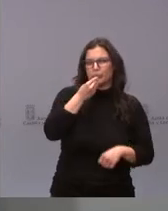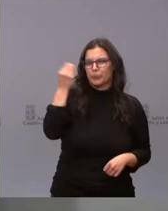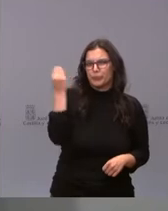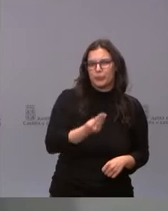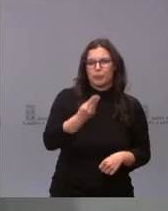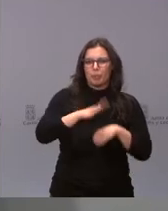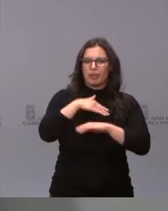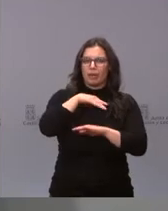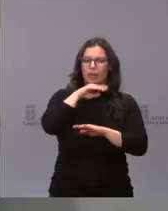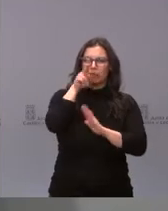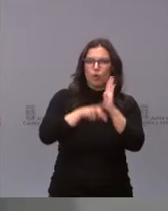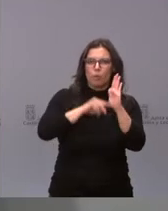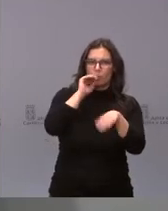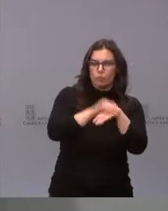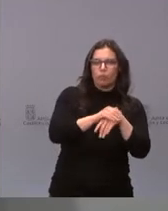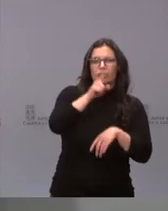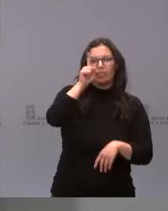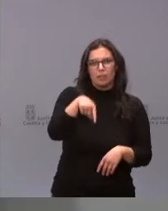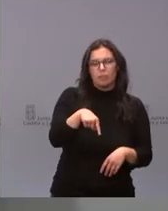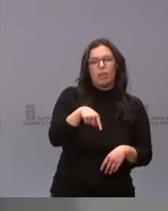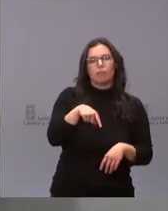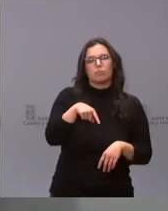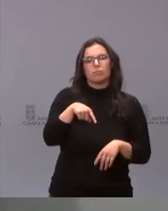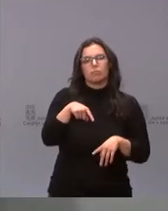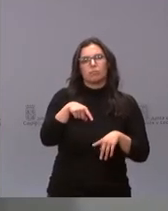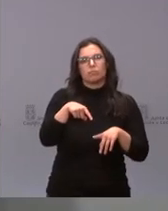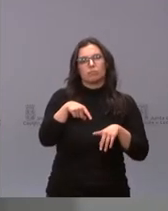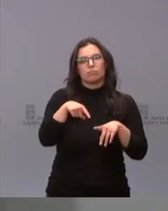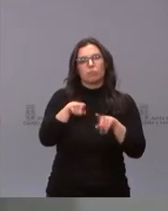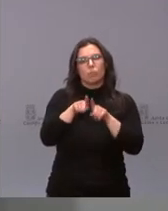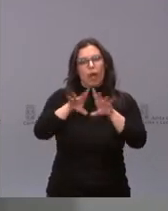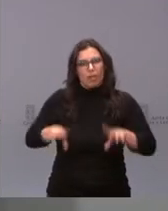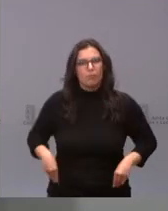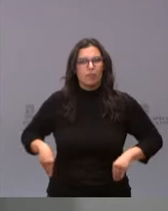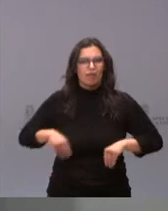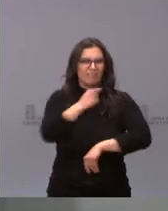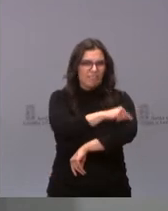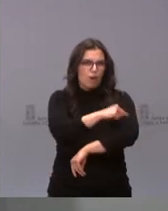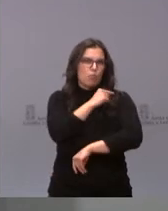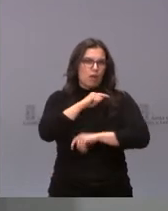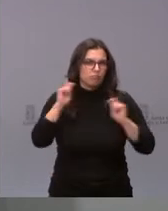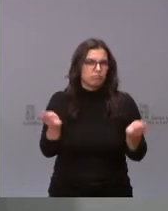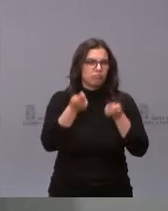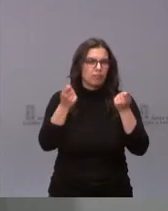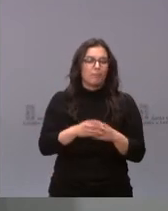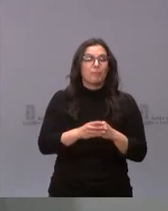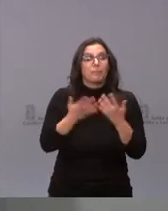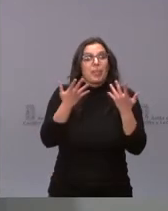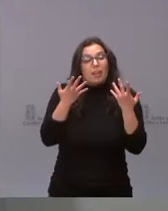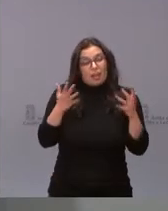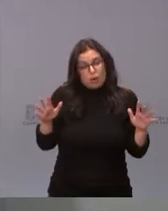cumplimiento de las medidas como en la aceptación de la campaña de vacunación. A pesar de todo eso, como